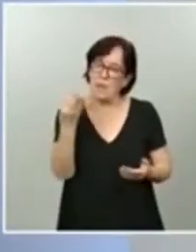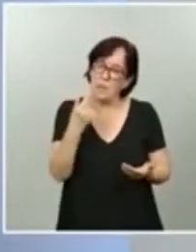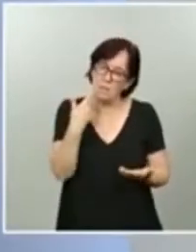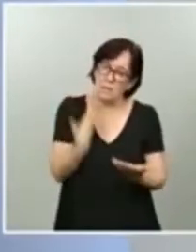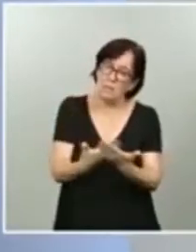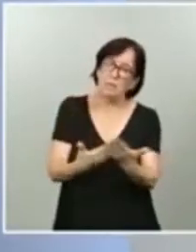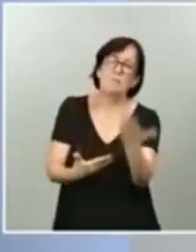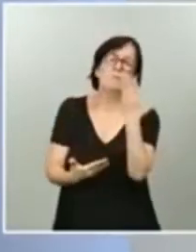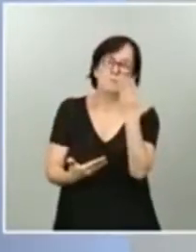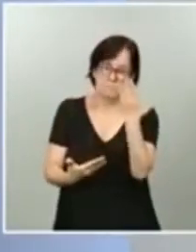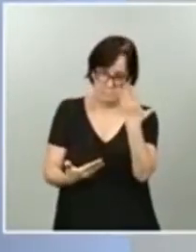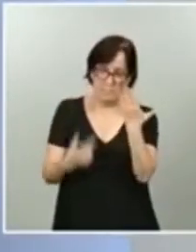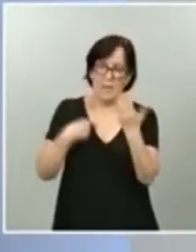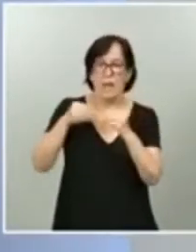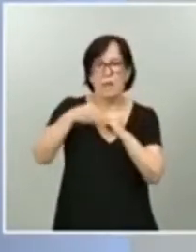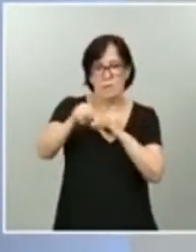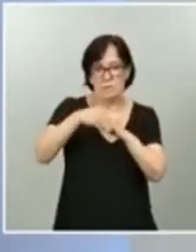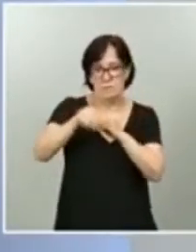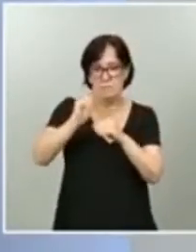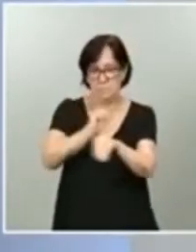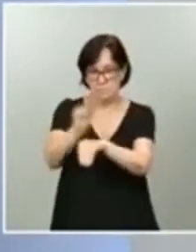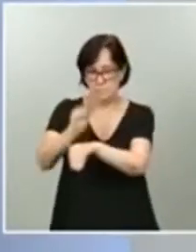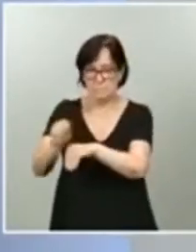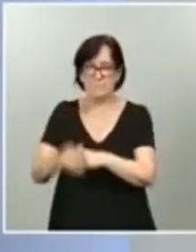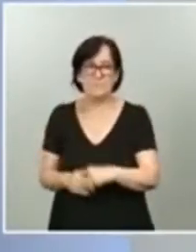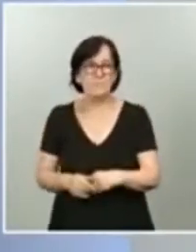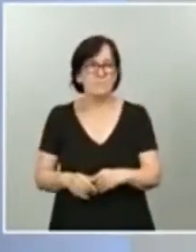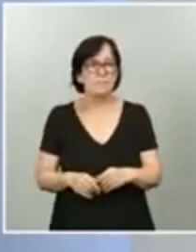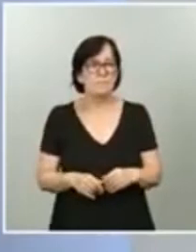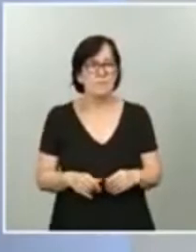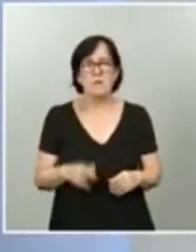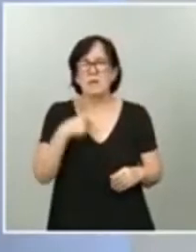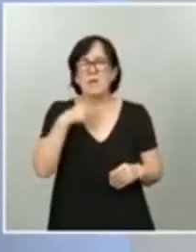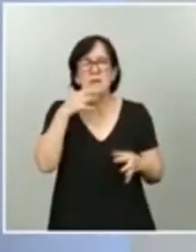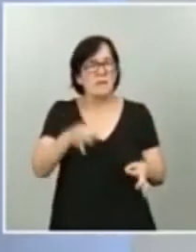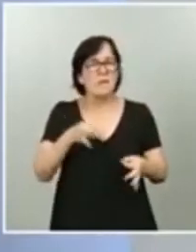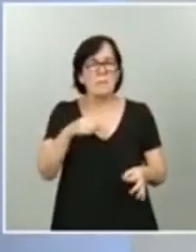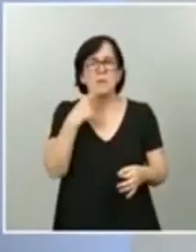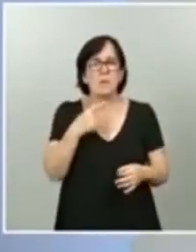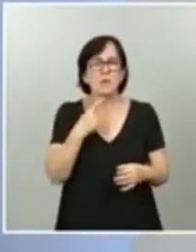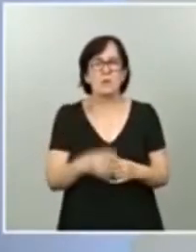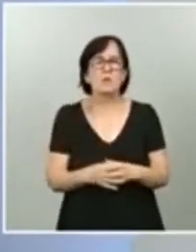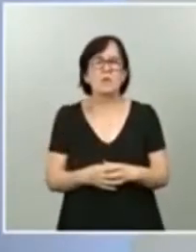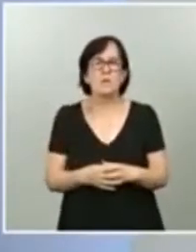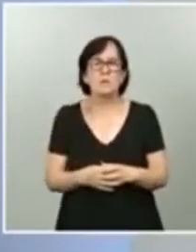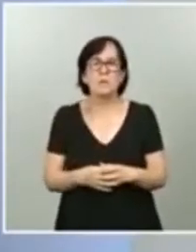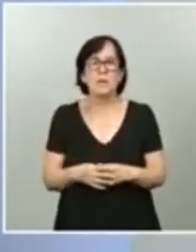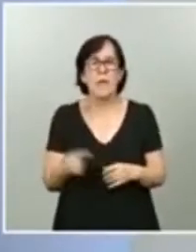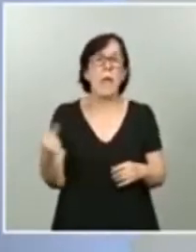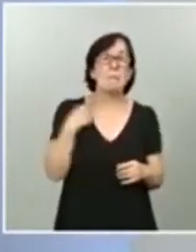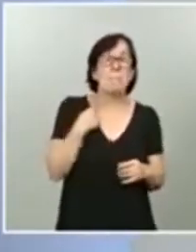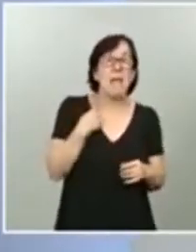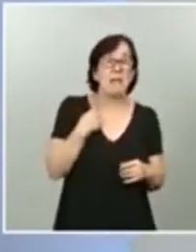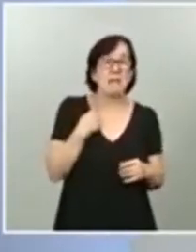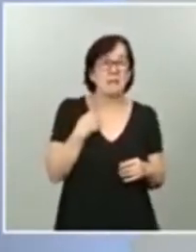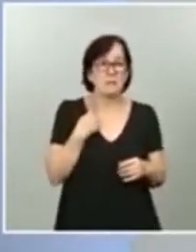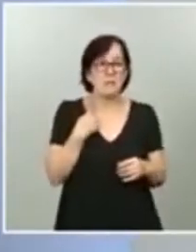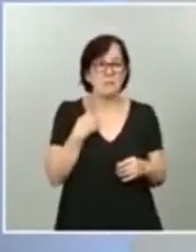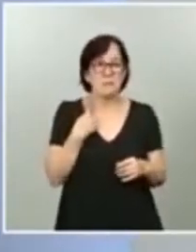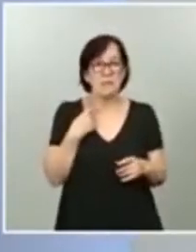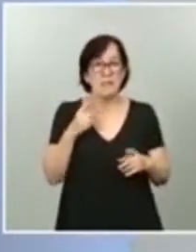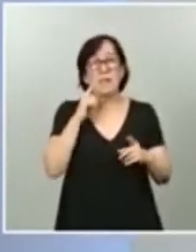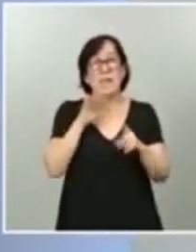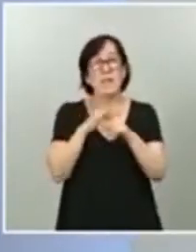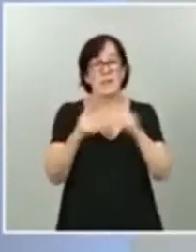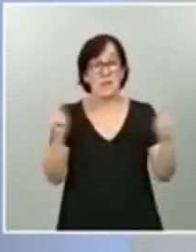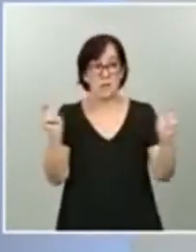el ámbito administrativo, siempre nos referiríamos a estas pérdidas, obviamente, al estado del arma y a